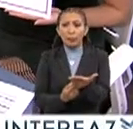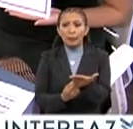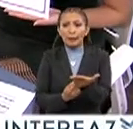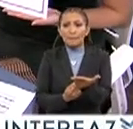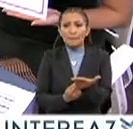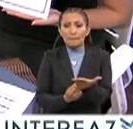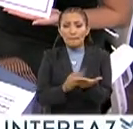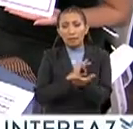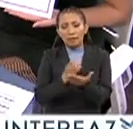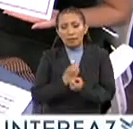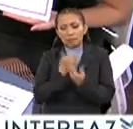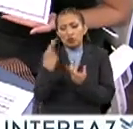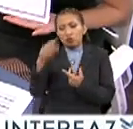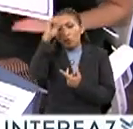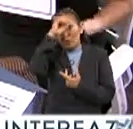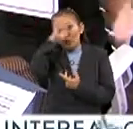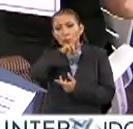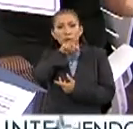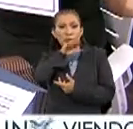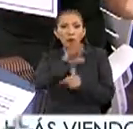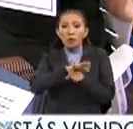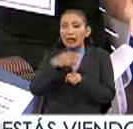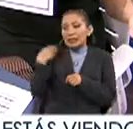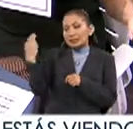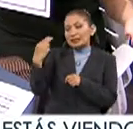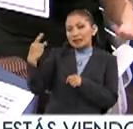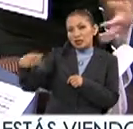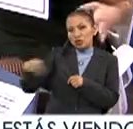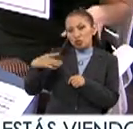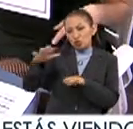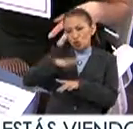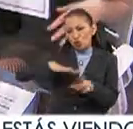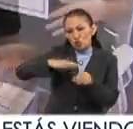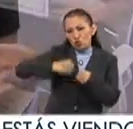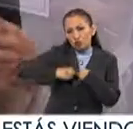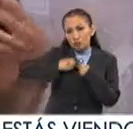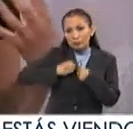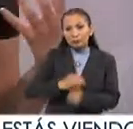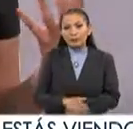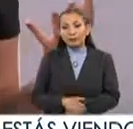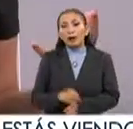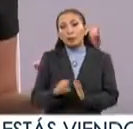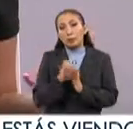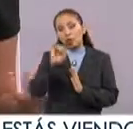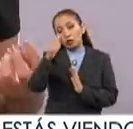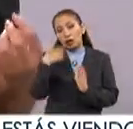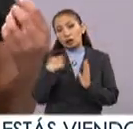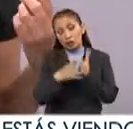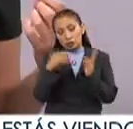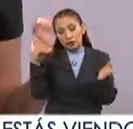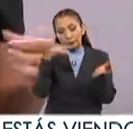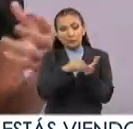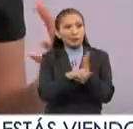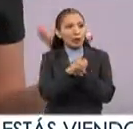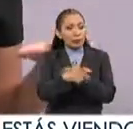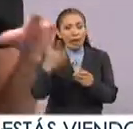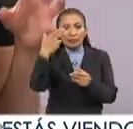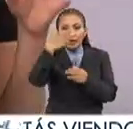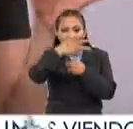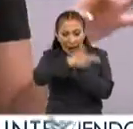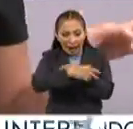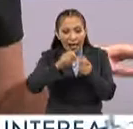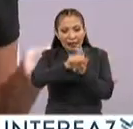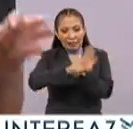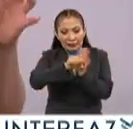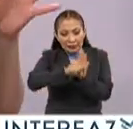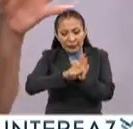puedan expresar su preocupación. Nos contabas, Mauricio, que incluso en esta ocasión van a poner otros elementos como tijeras,